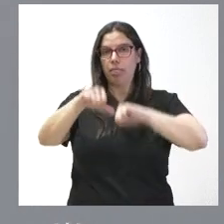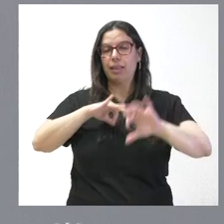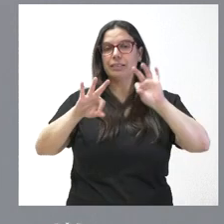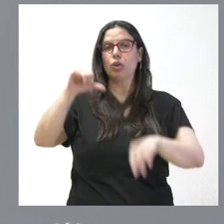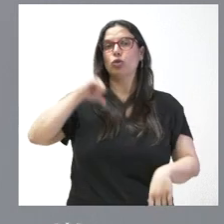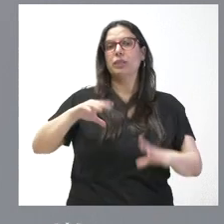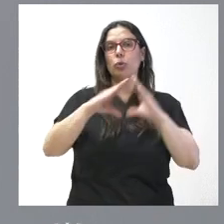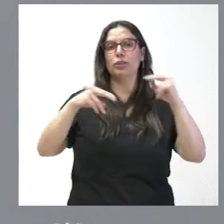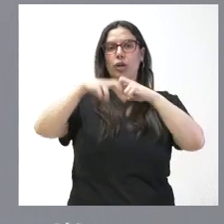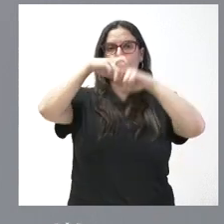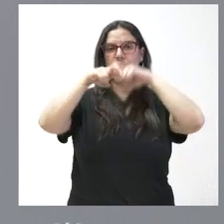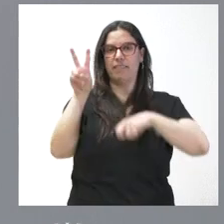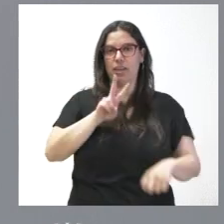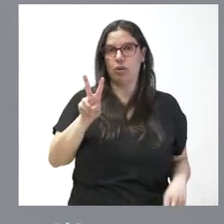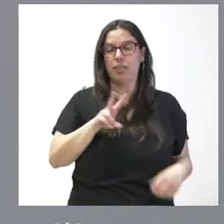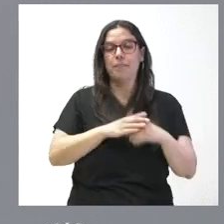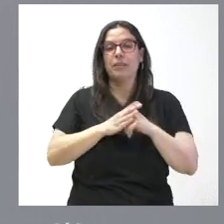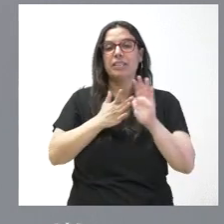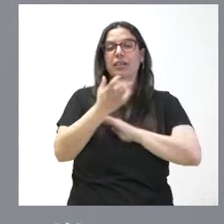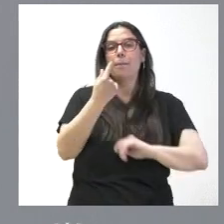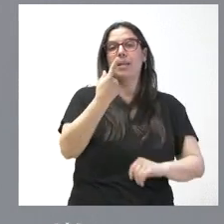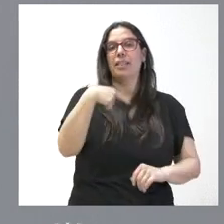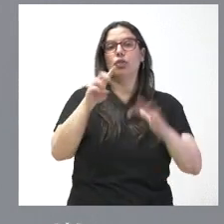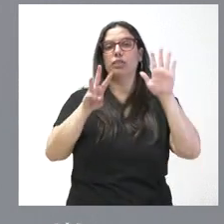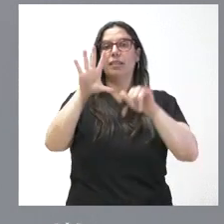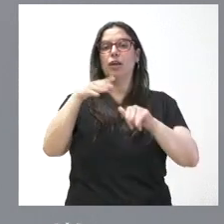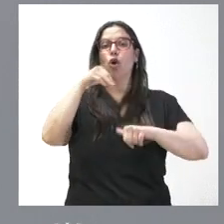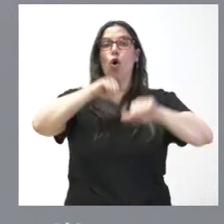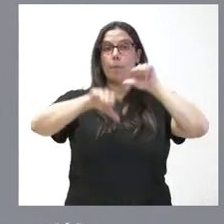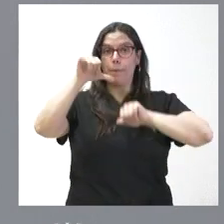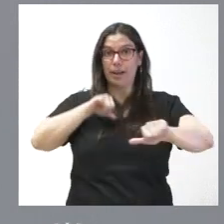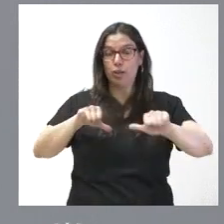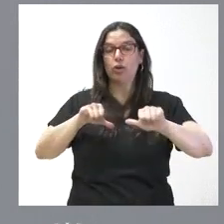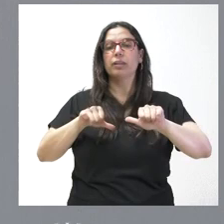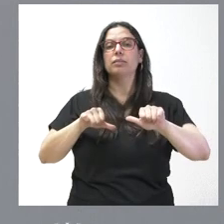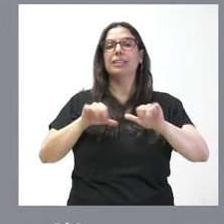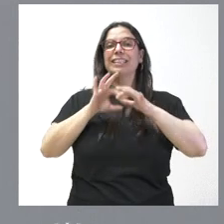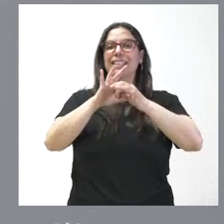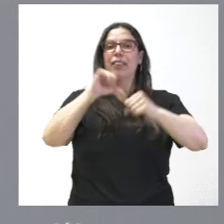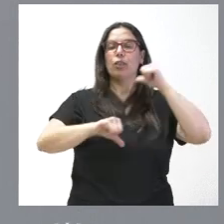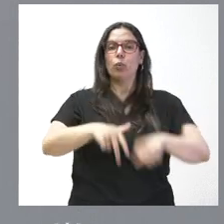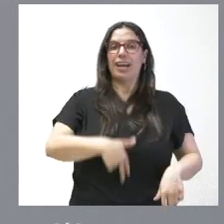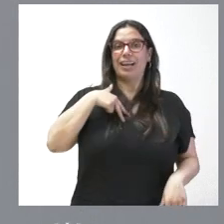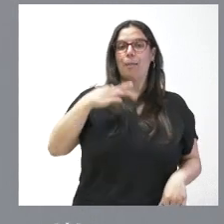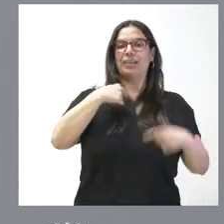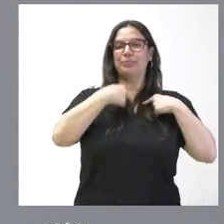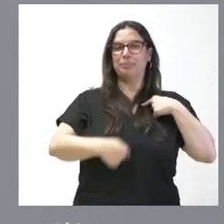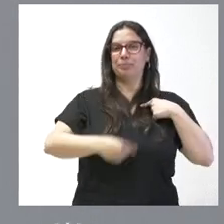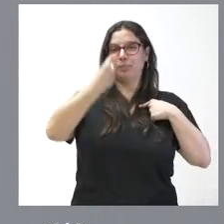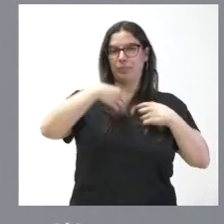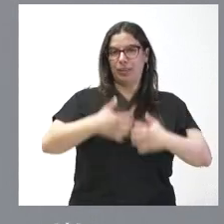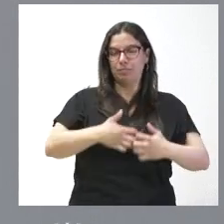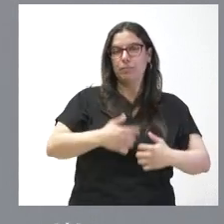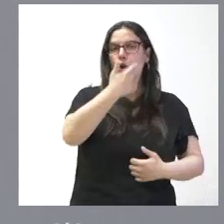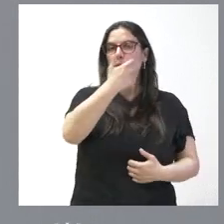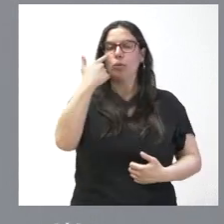Universitario Río Ortega de Valladolid. Son 1.185 procedimientos quirúrgicos de cirugía general y aparato digestivo, oftalmología,